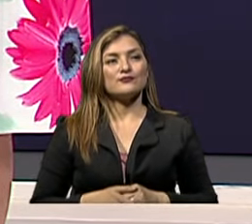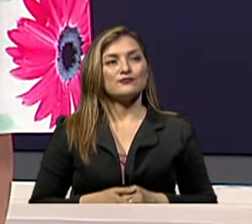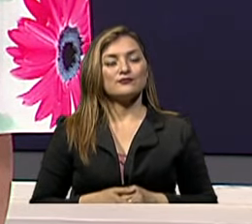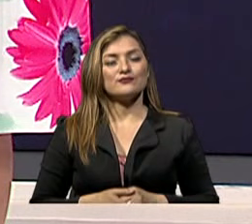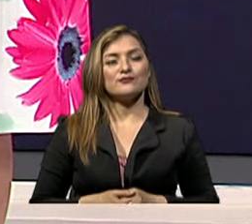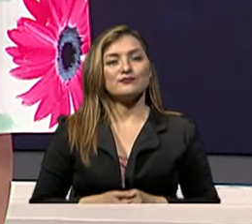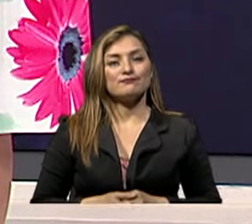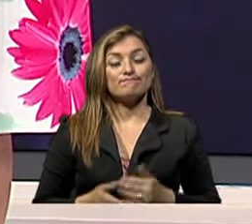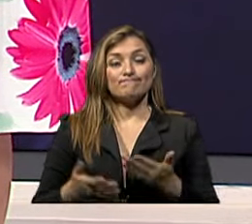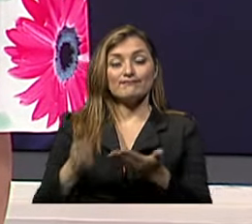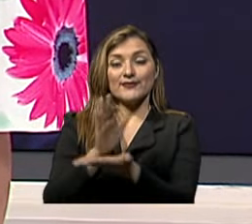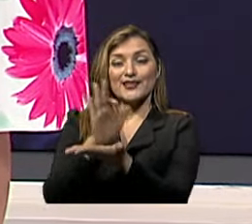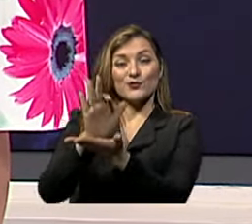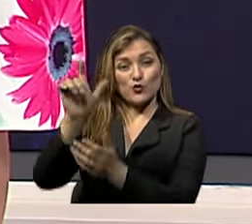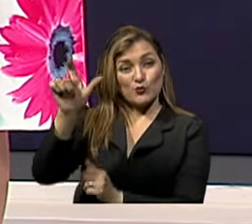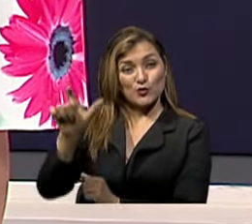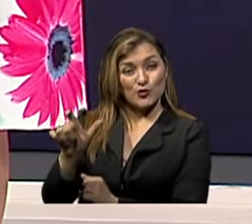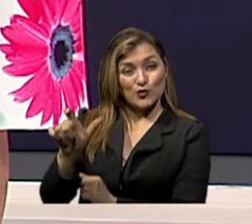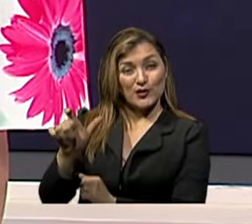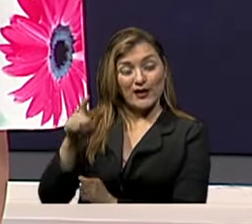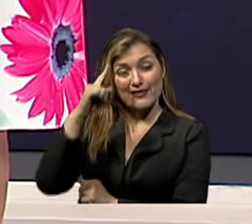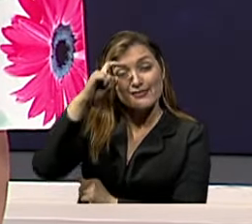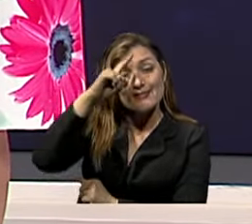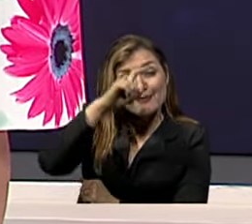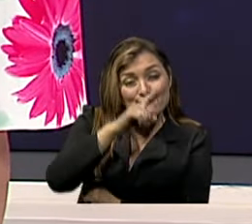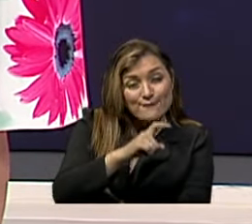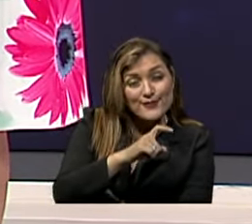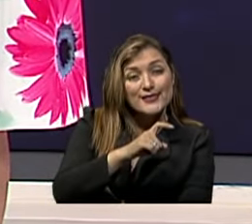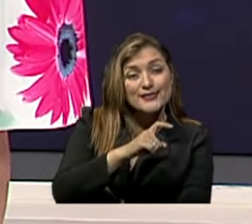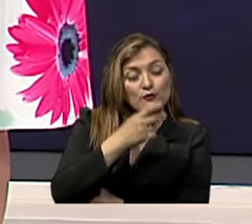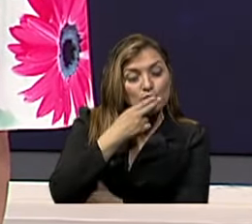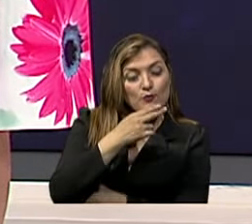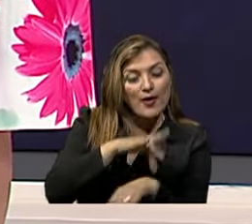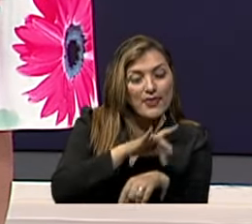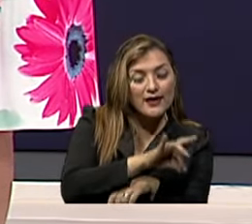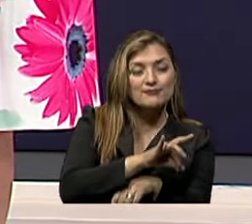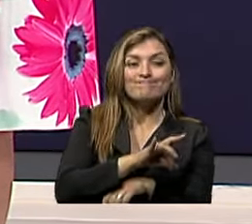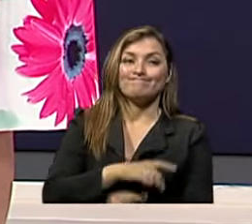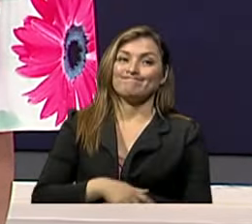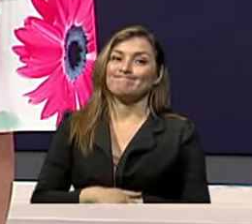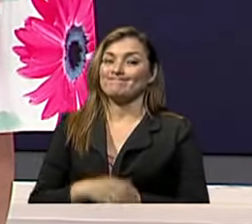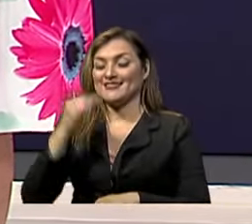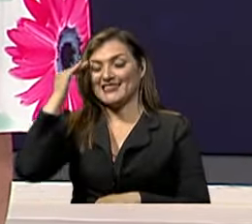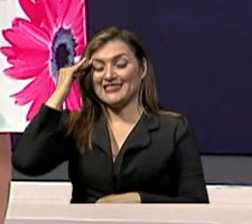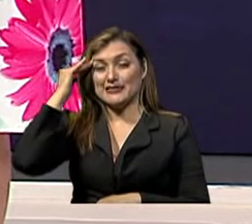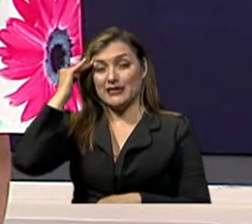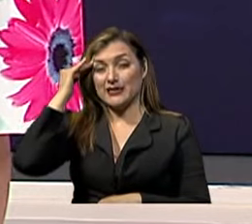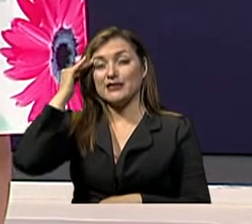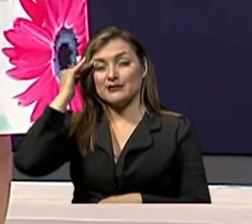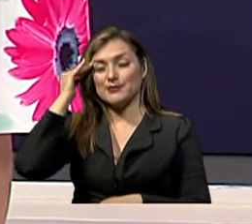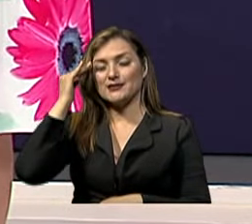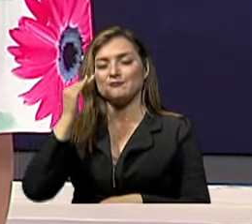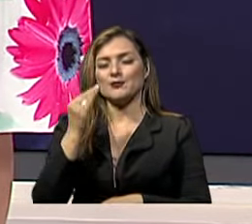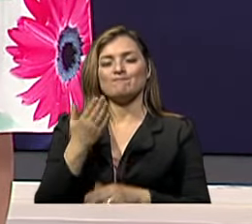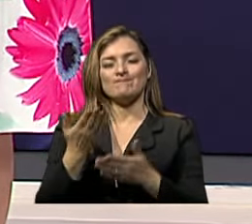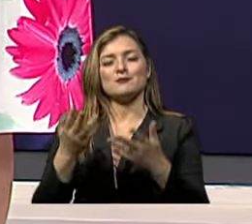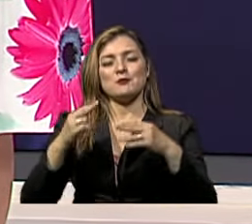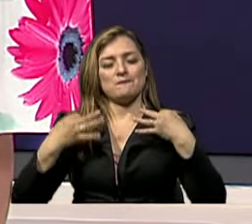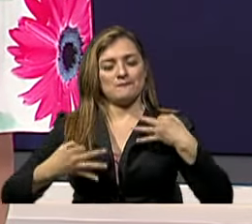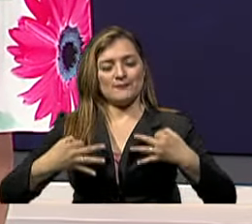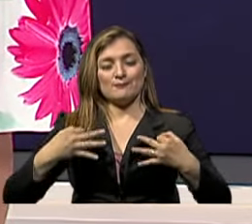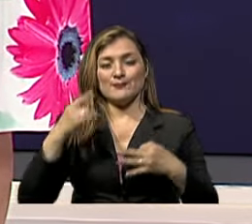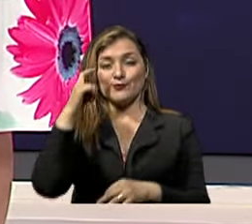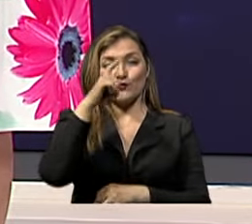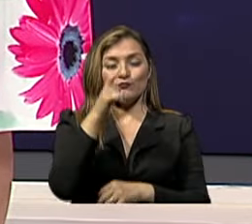Fíjense en ustedes De ese testimonio Qué difícil Dejar de fumar Es una adicción Psíquica Pero es física También Es muy complicado Pues nosotros Les